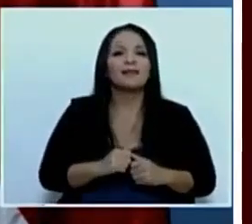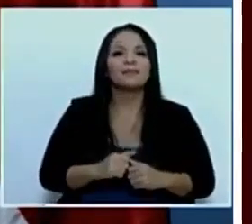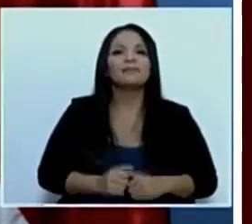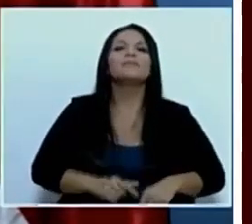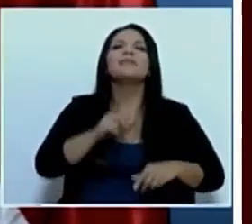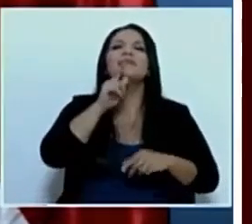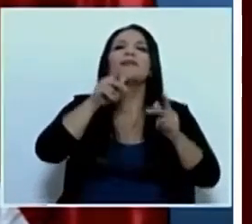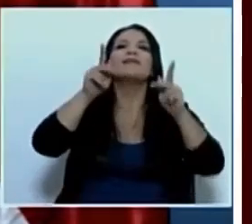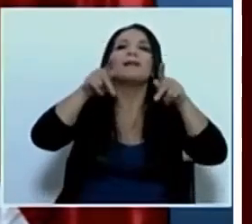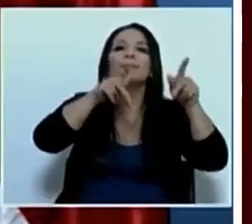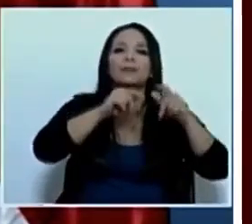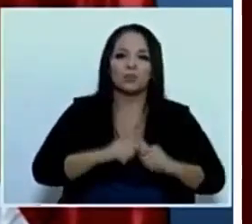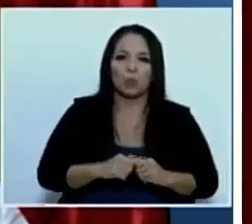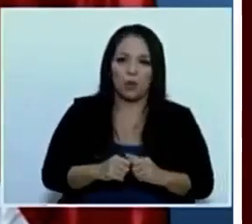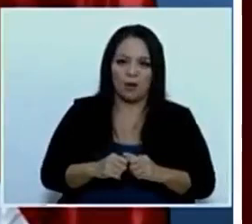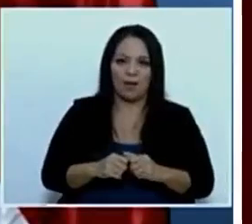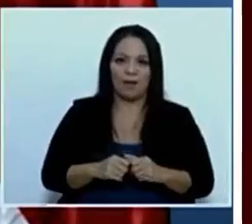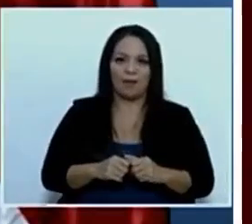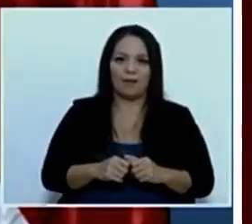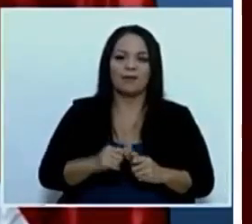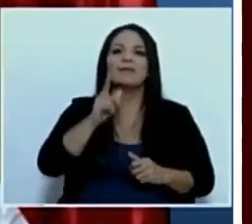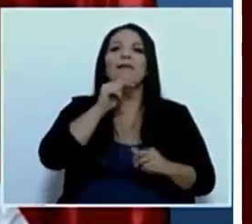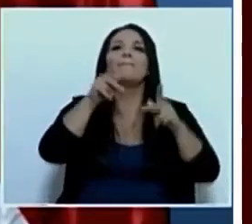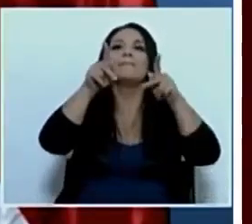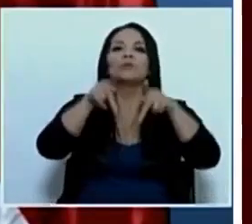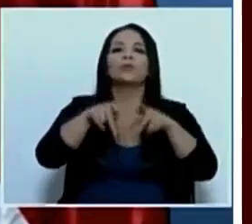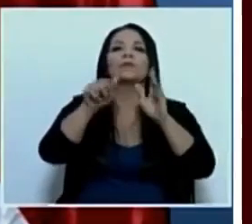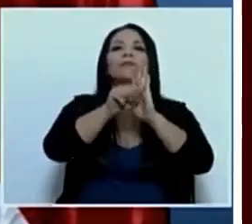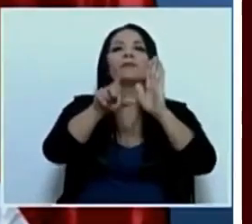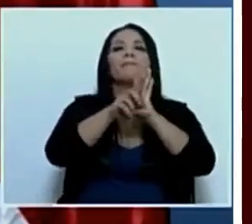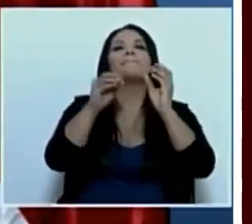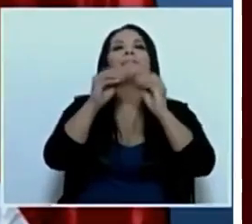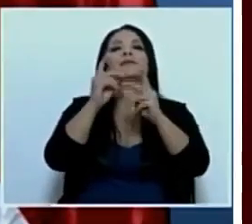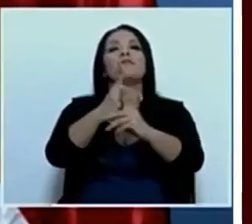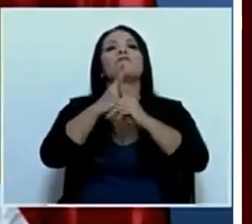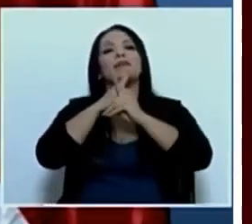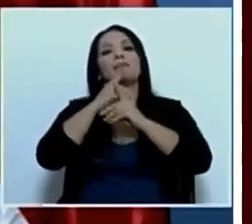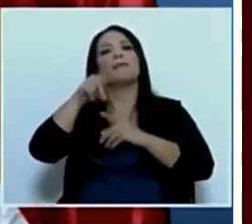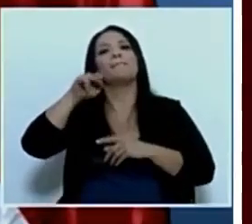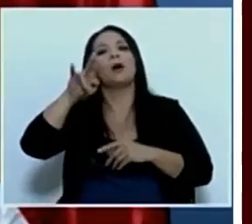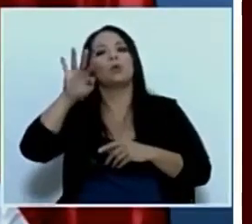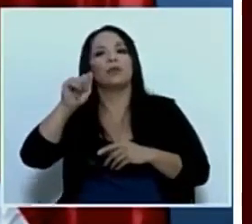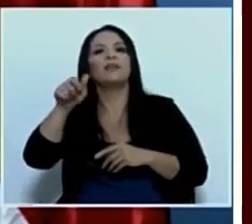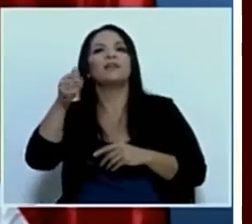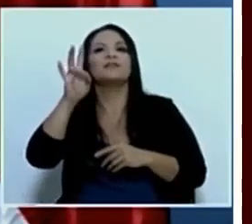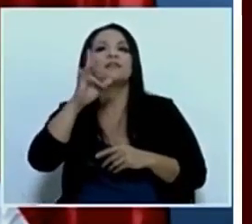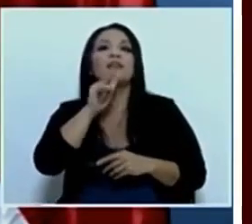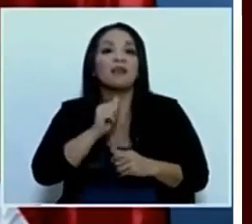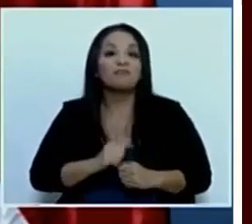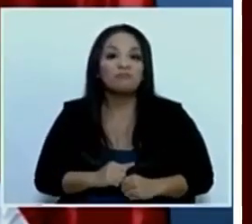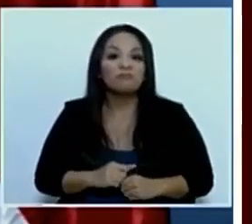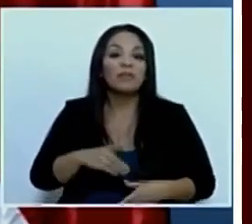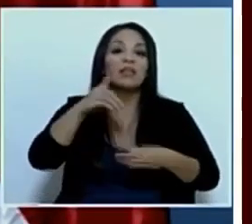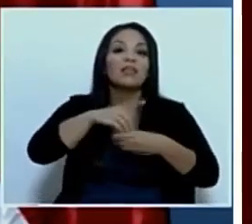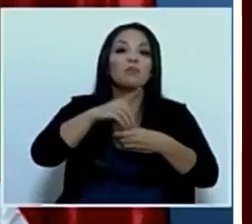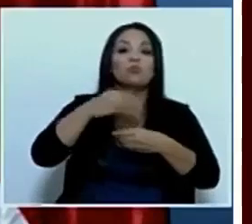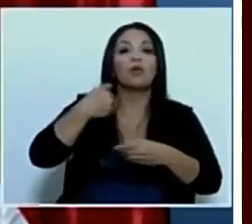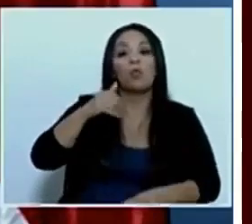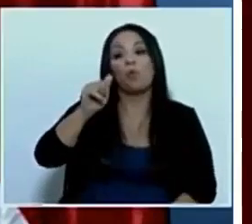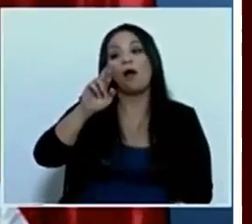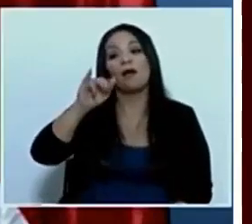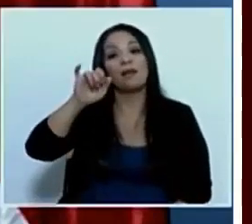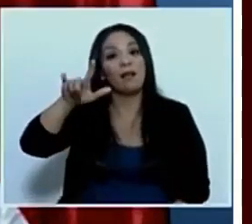persona en la Asamblea Legislativa que más ha defendido la pauta de Canal 7? El diputado Ariel